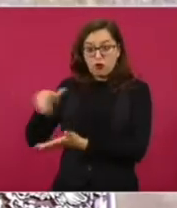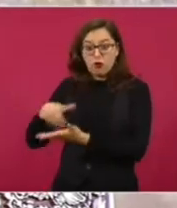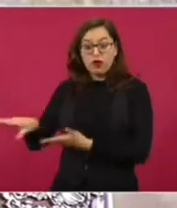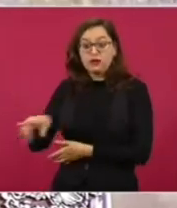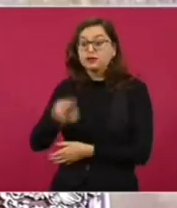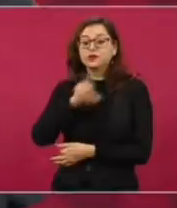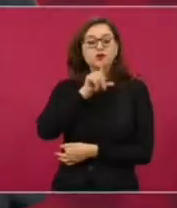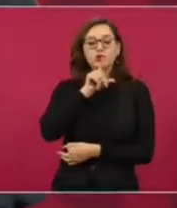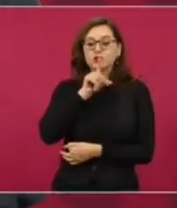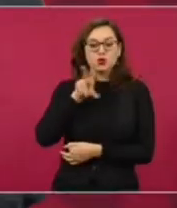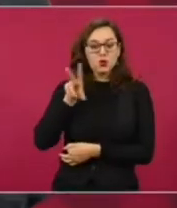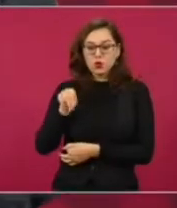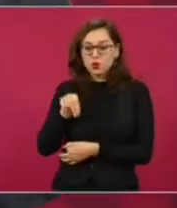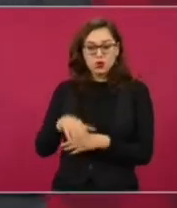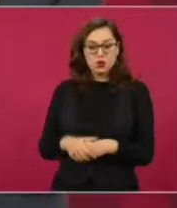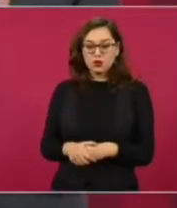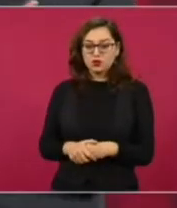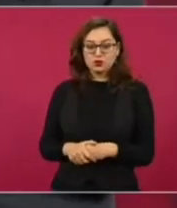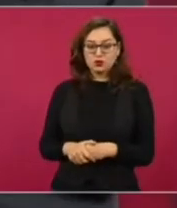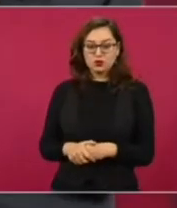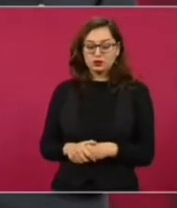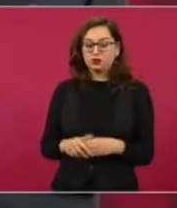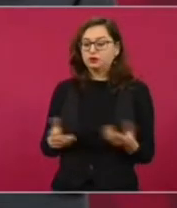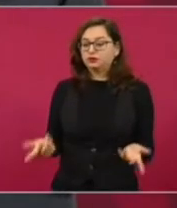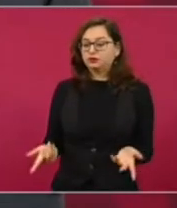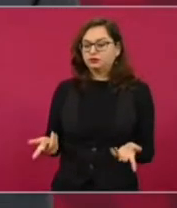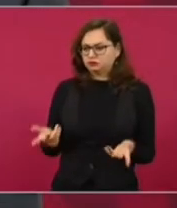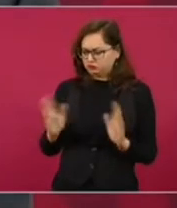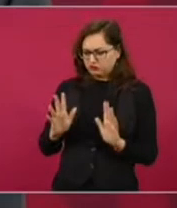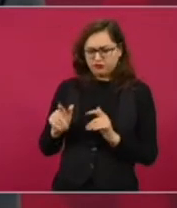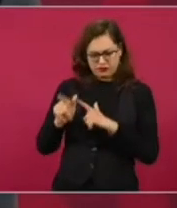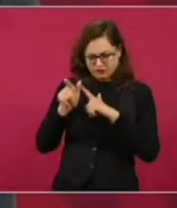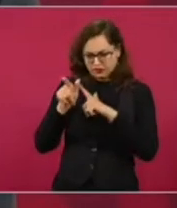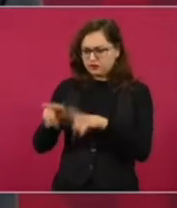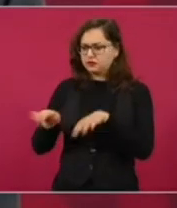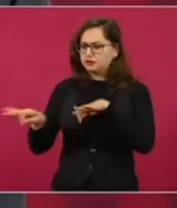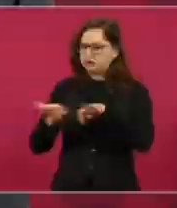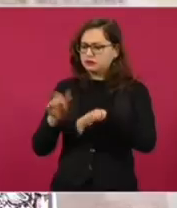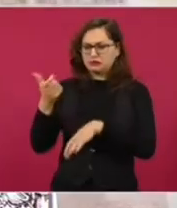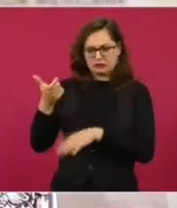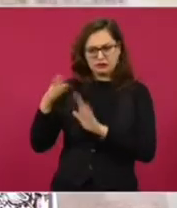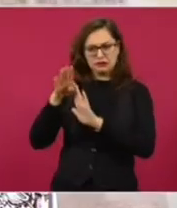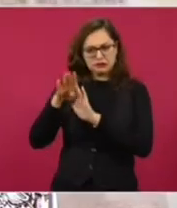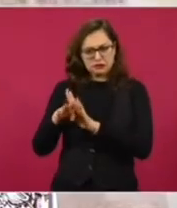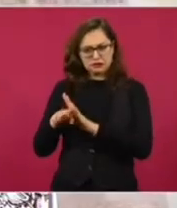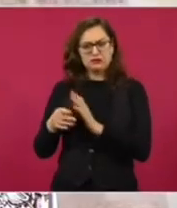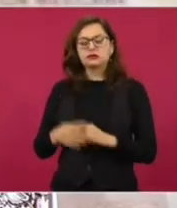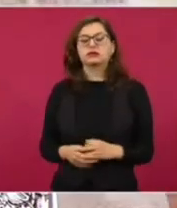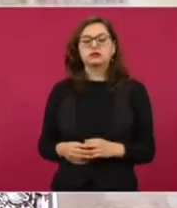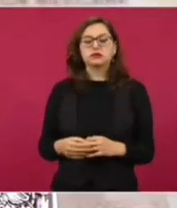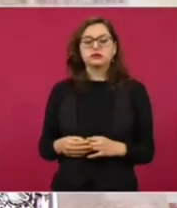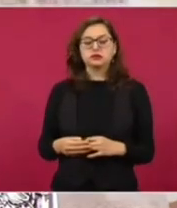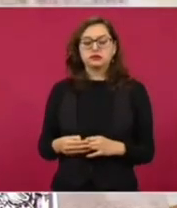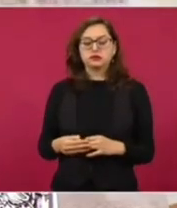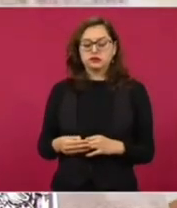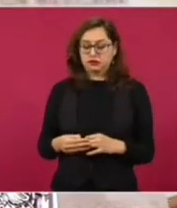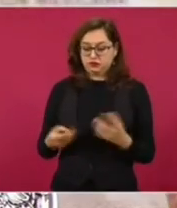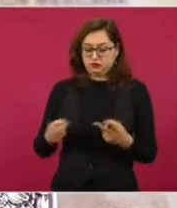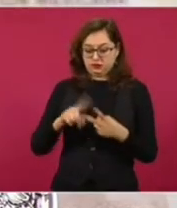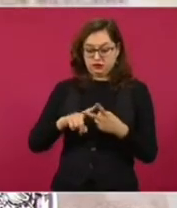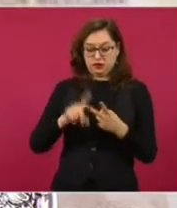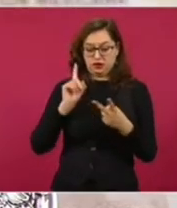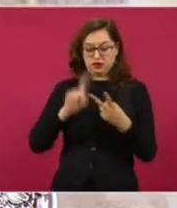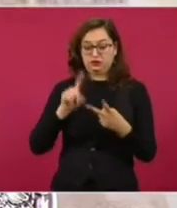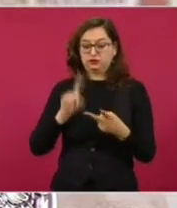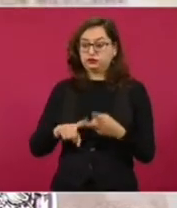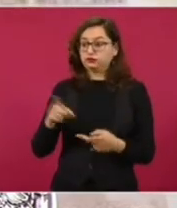nada más que los de arriba pues no tengan servicio médico privado, porque ya nosotros no tenemos aquí,